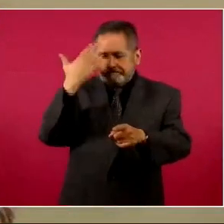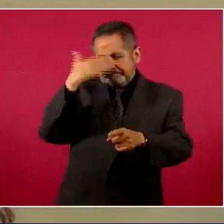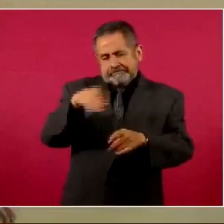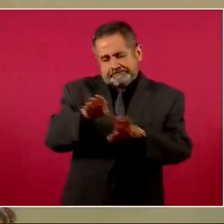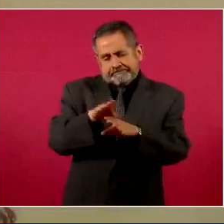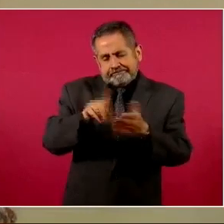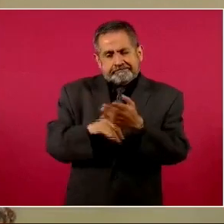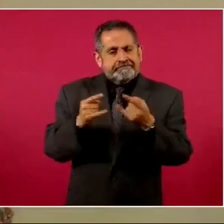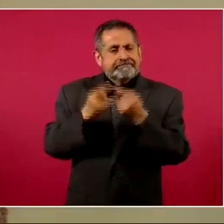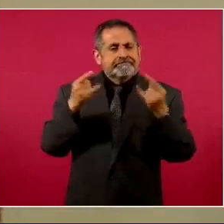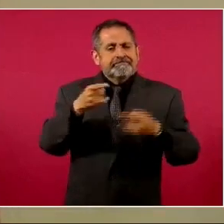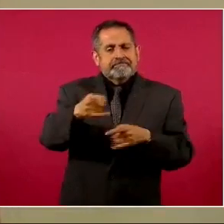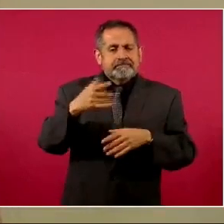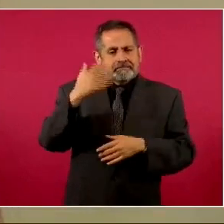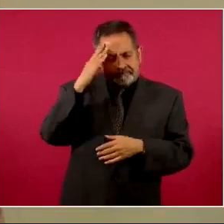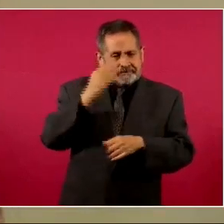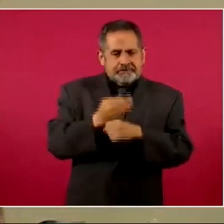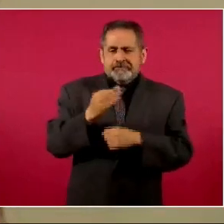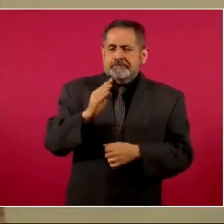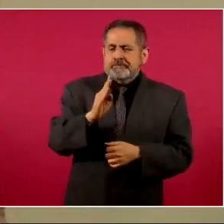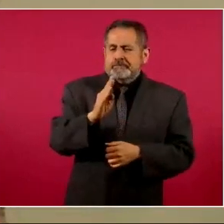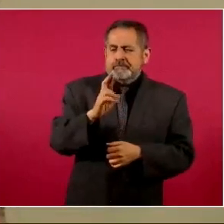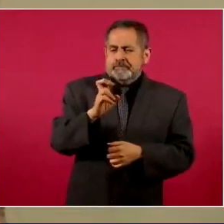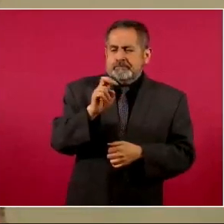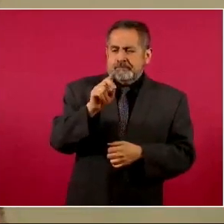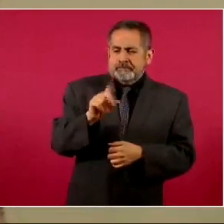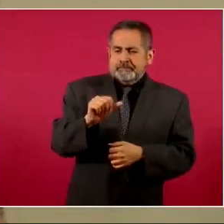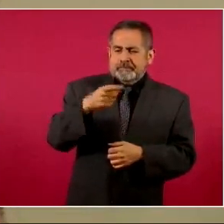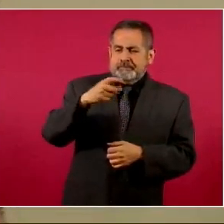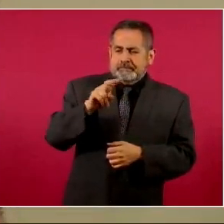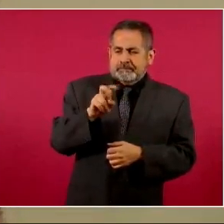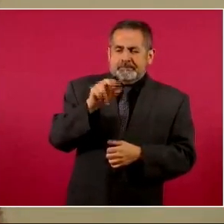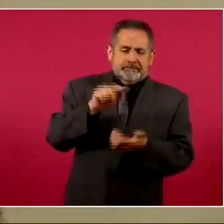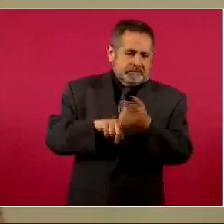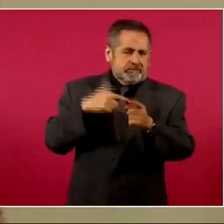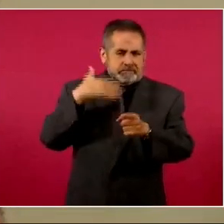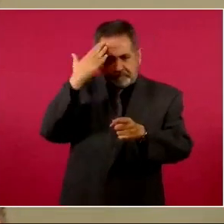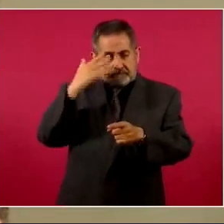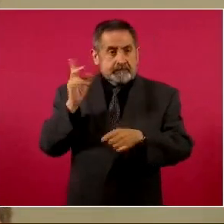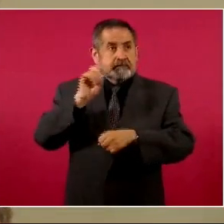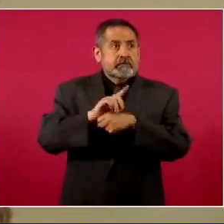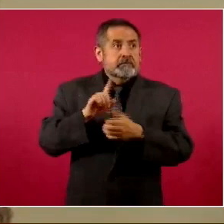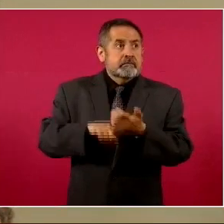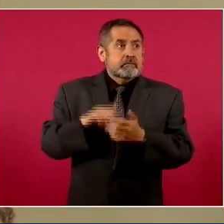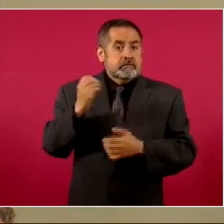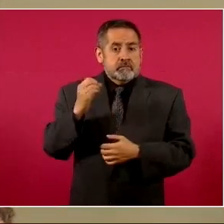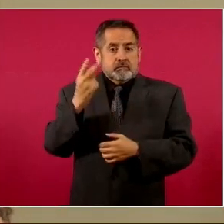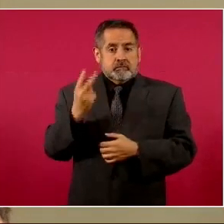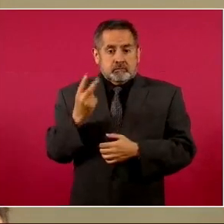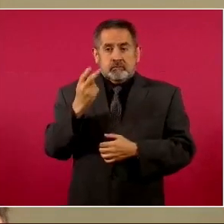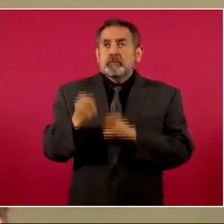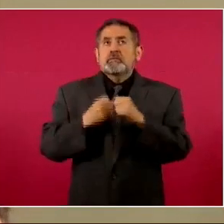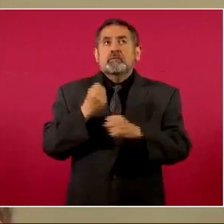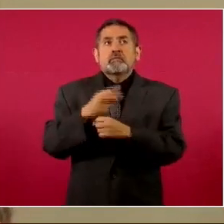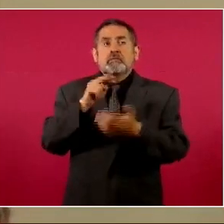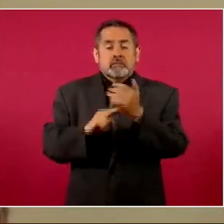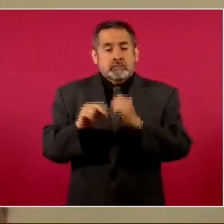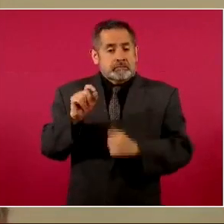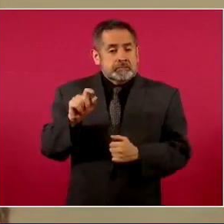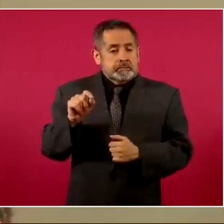de la señorita Brenda Quevedo, que incluso, como usted sabrá, el 2 de octubre del 2020,